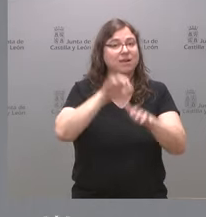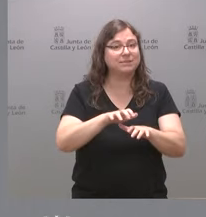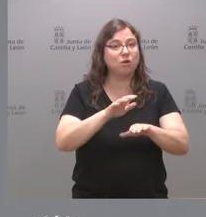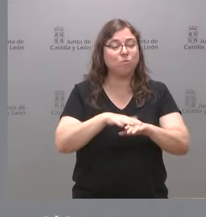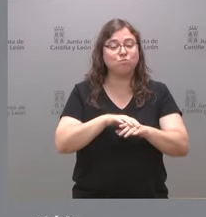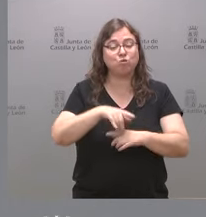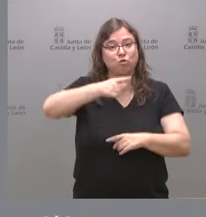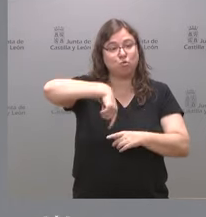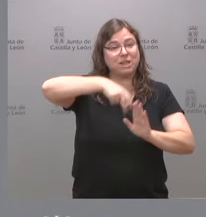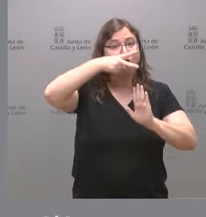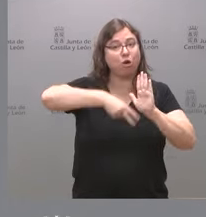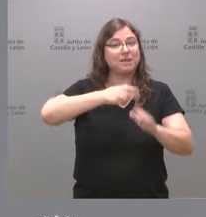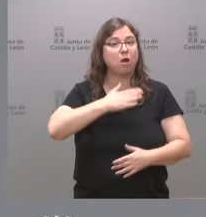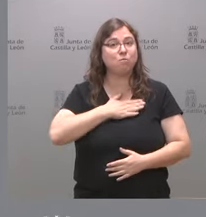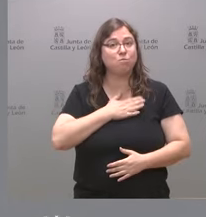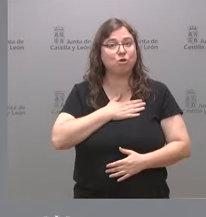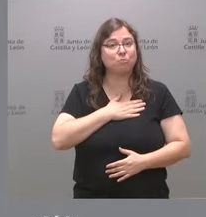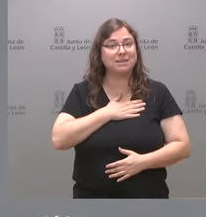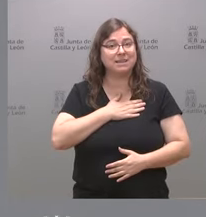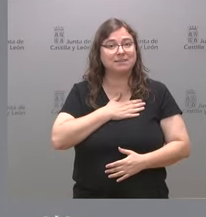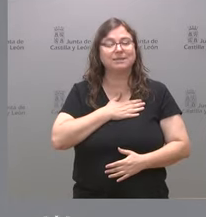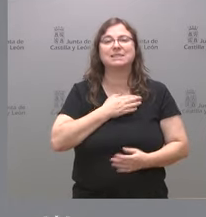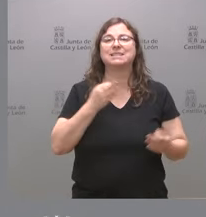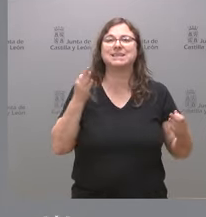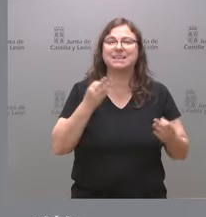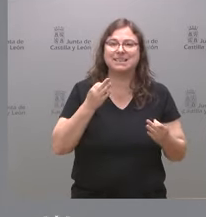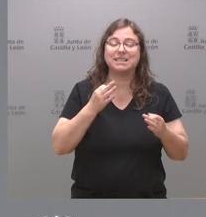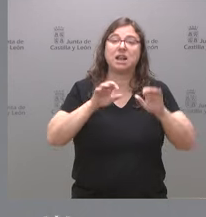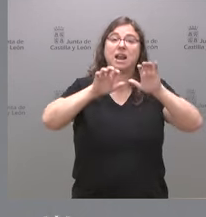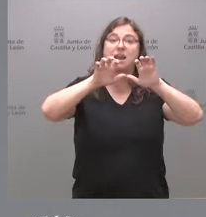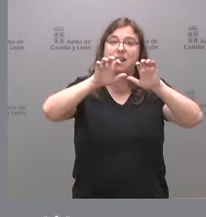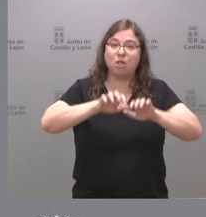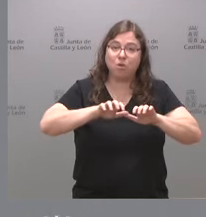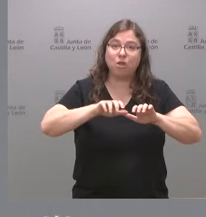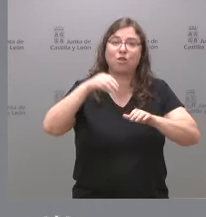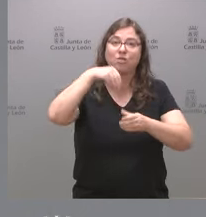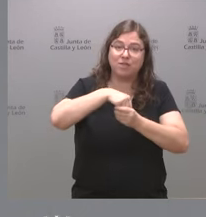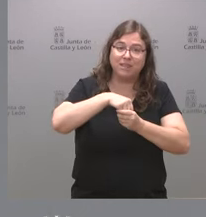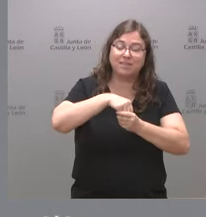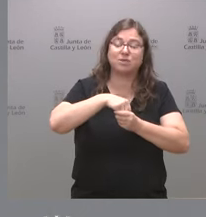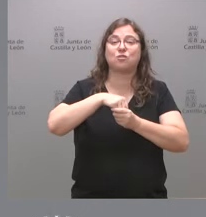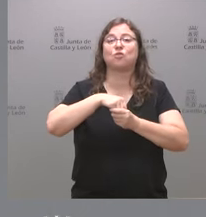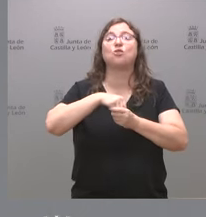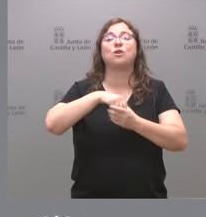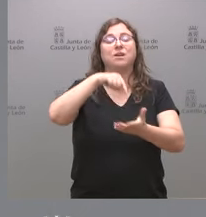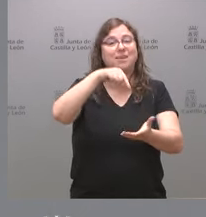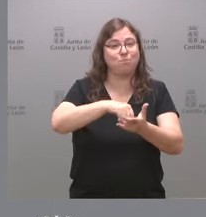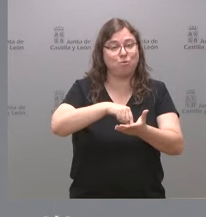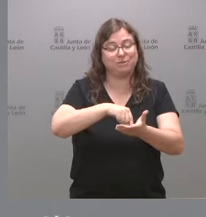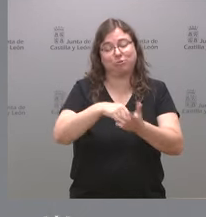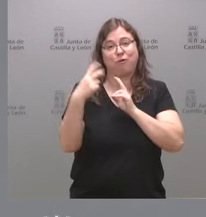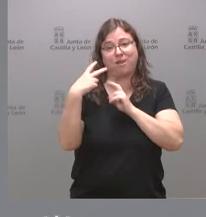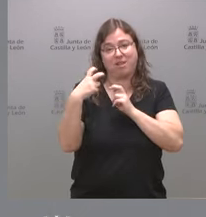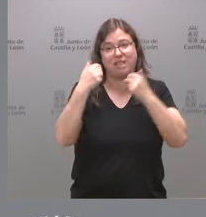el ejercicio de nuestra normativa propia en lo que es las reducciones en el impuesto sobre la renta de las personas físicas